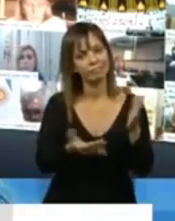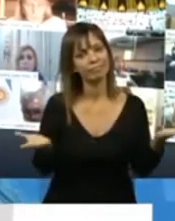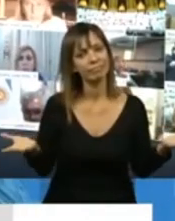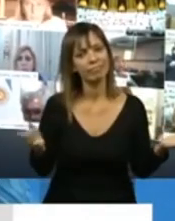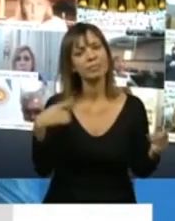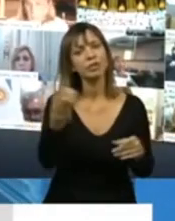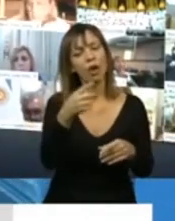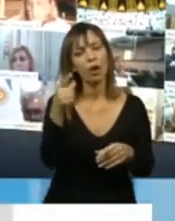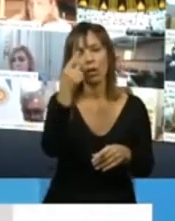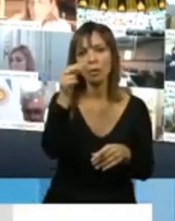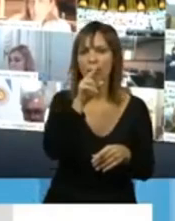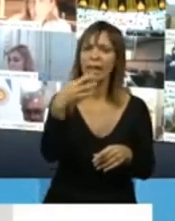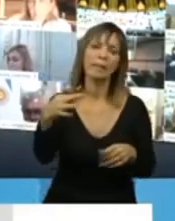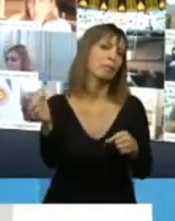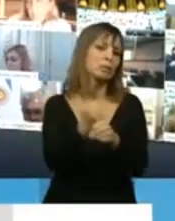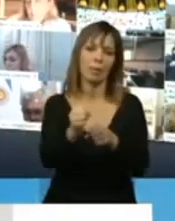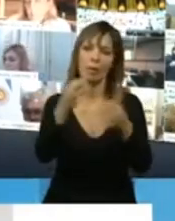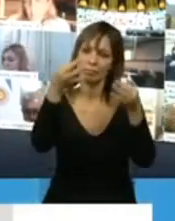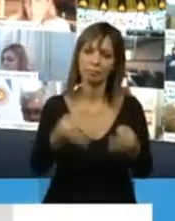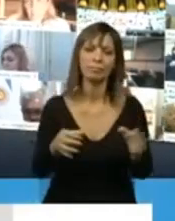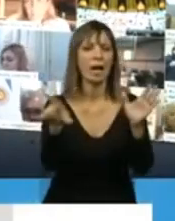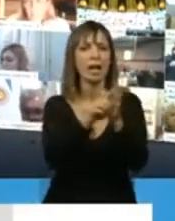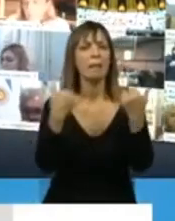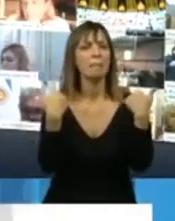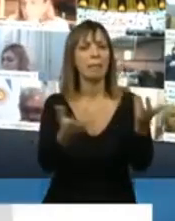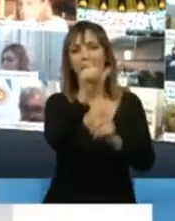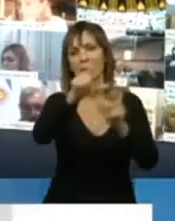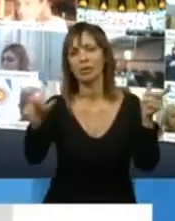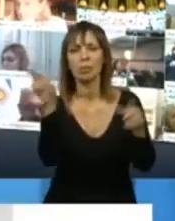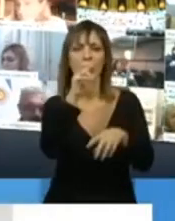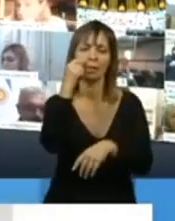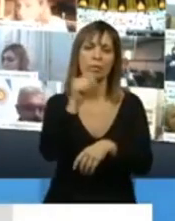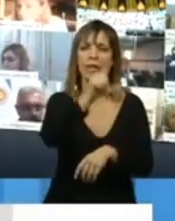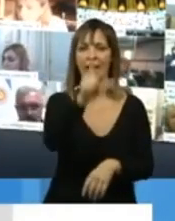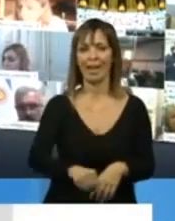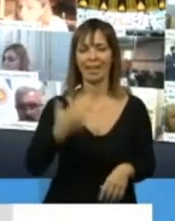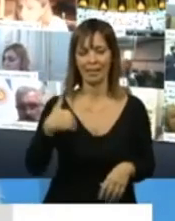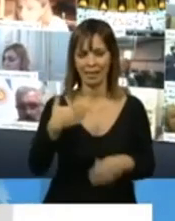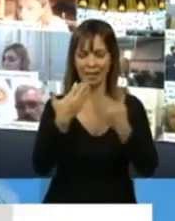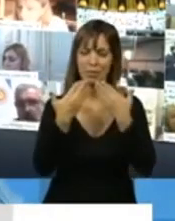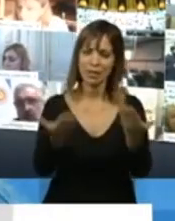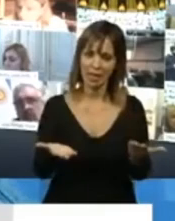diputadas, hagamos la ley para cada uno de los ciudadanos y las ciudadanas argentinas. Muchas gracias.